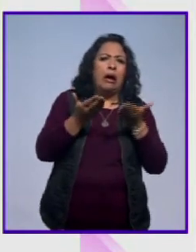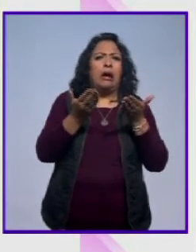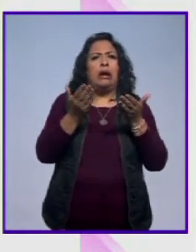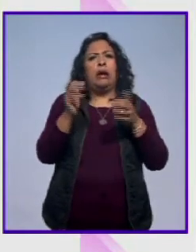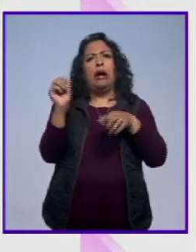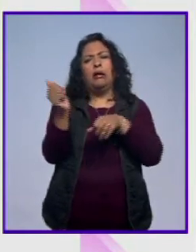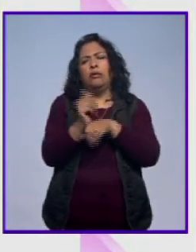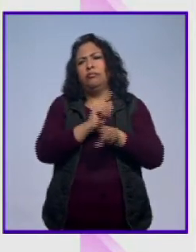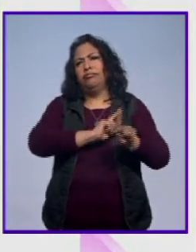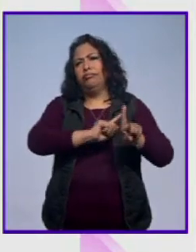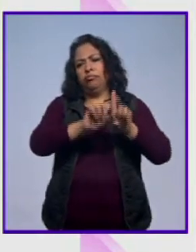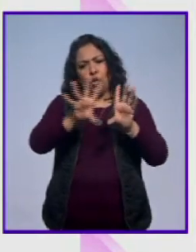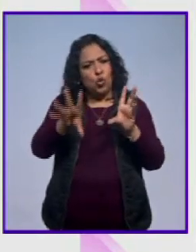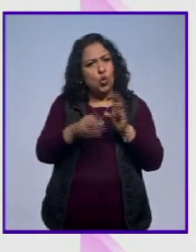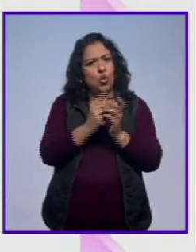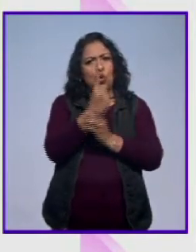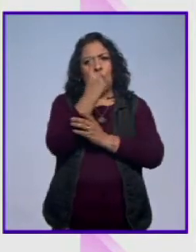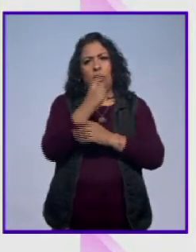actores